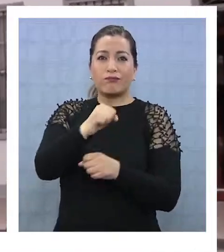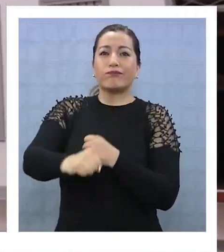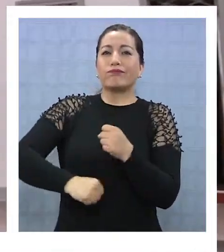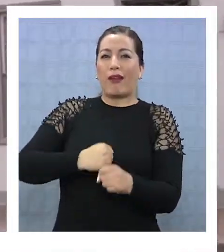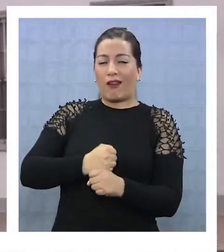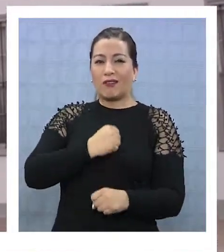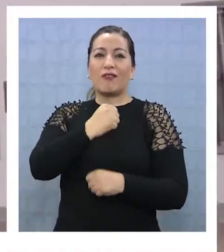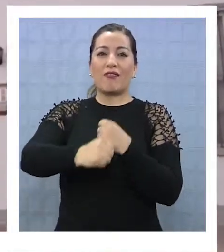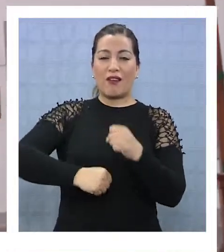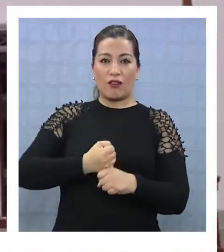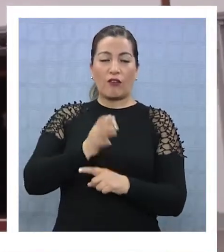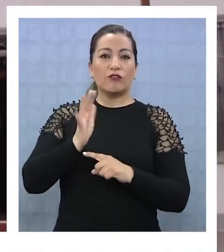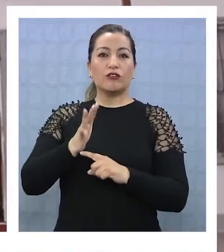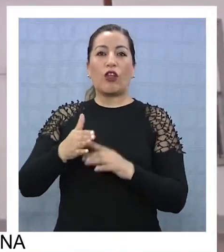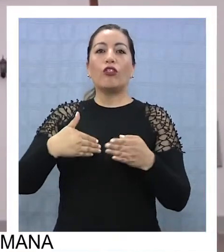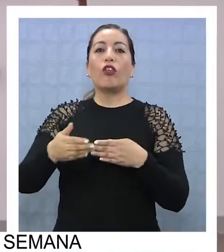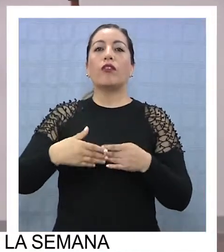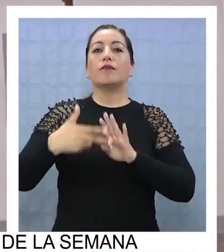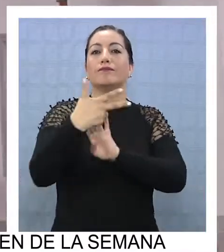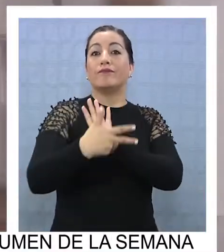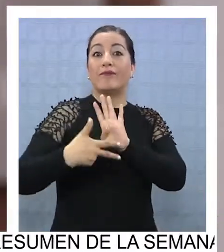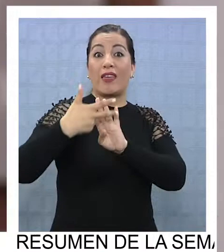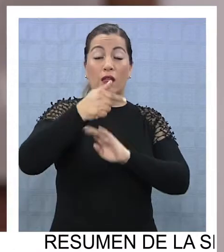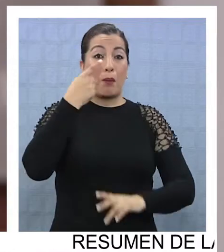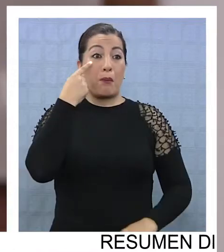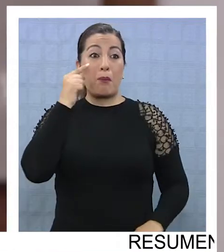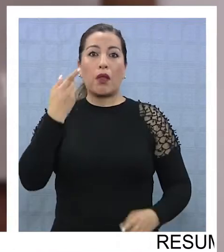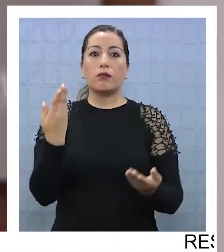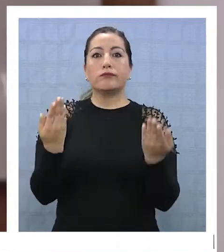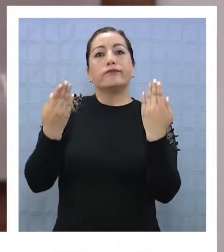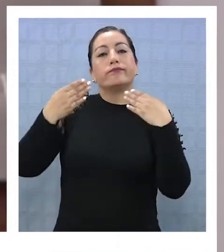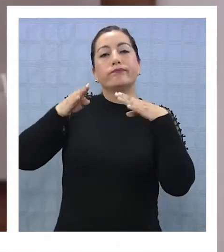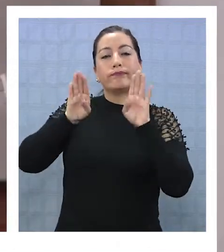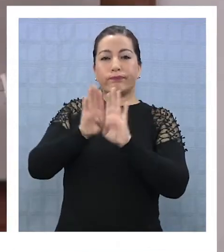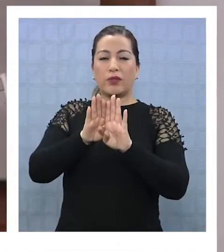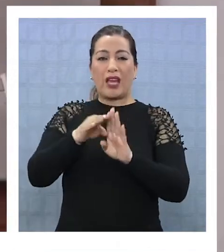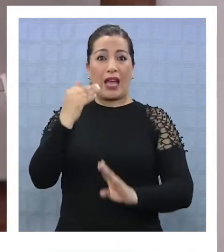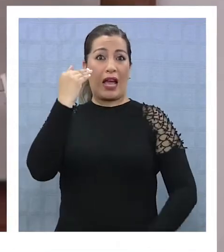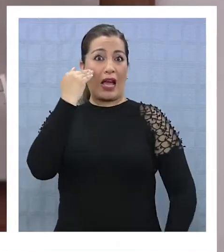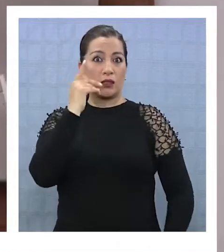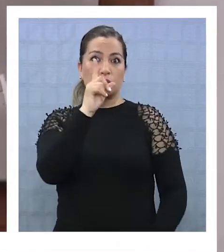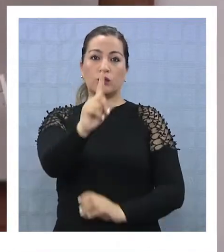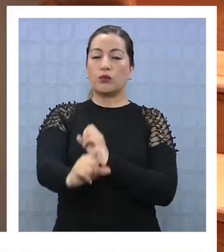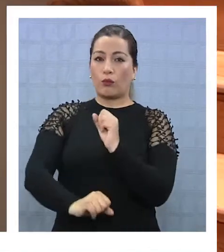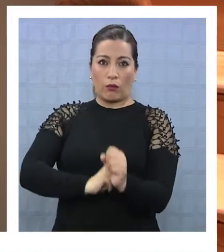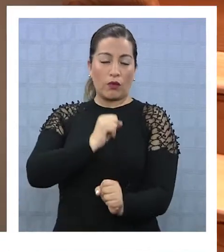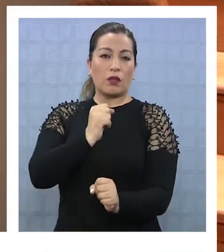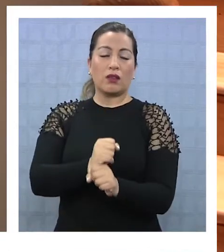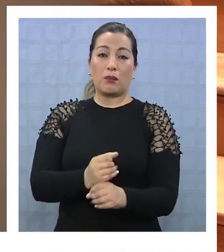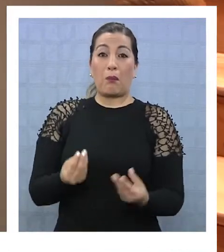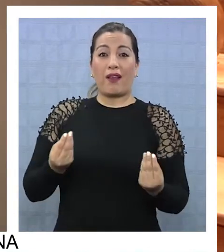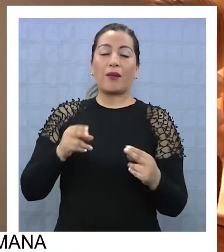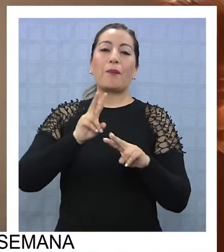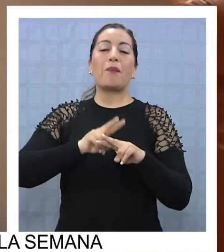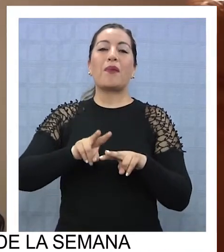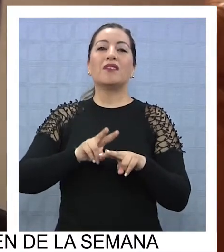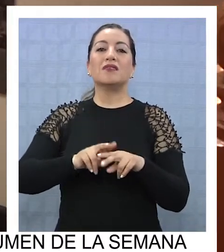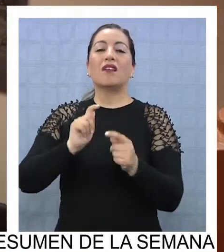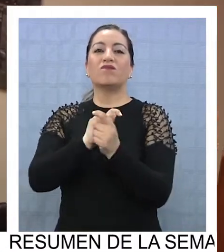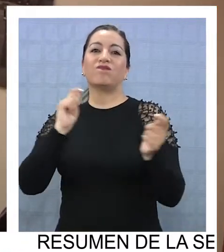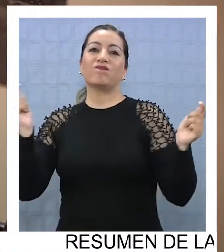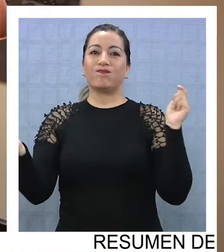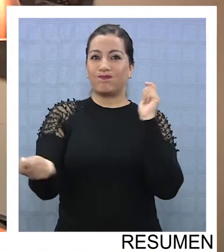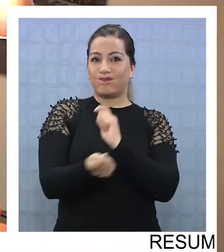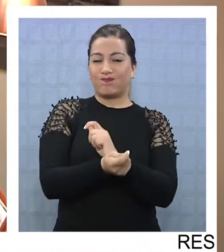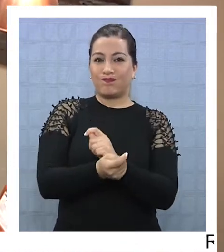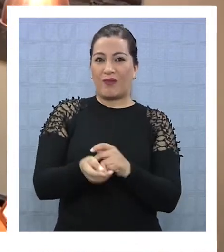hotel lleva varios años funcionando en el Paseo Baquedano, sin embargo cerró sus puertas durante casi un año para realizar